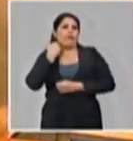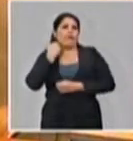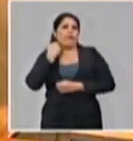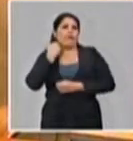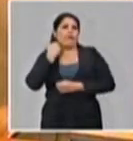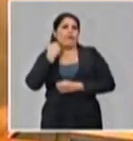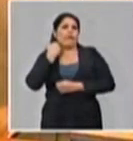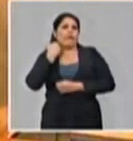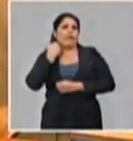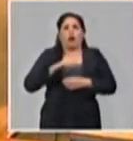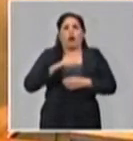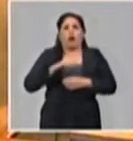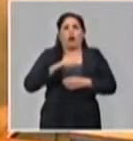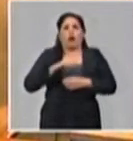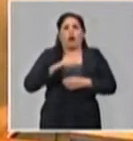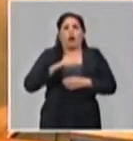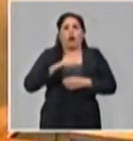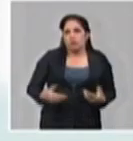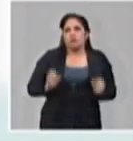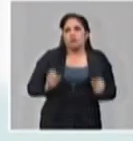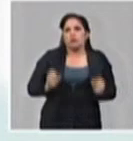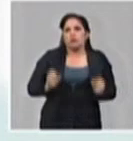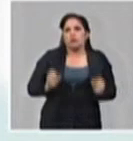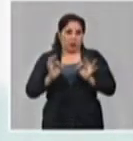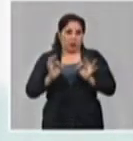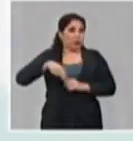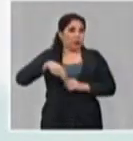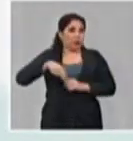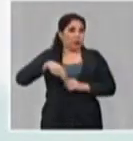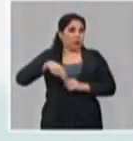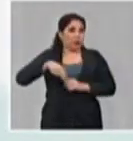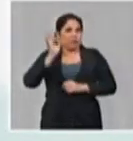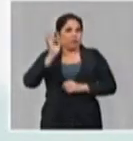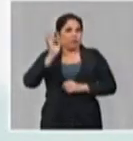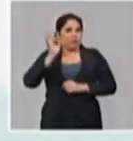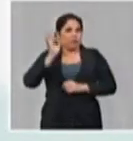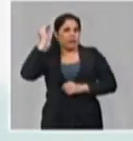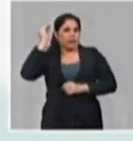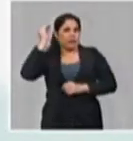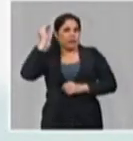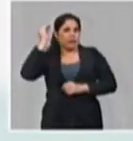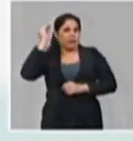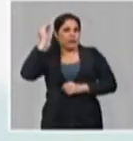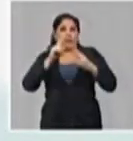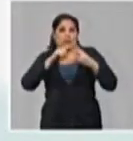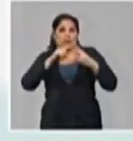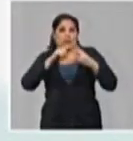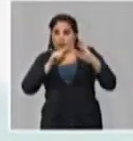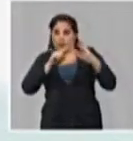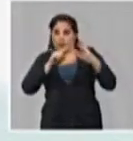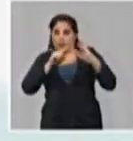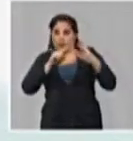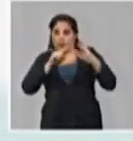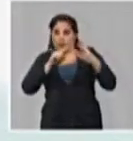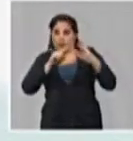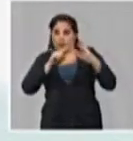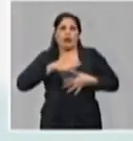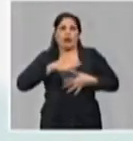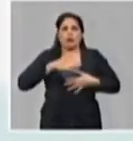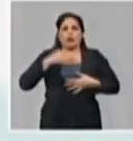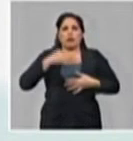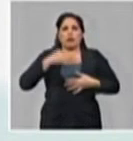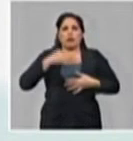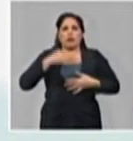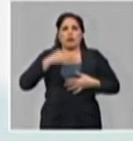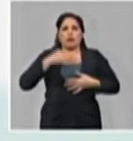tos seca, cansancio o fatiga. decir, todo el mundo coincide en que esta triada de síntomas es la más frecuente que se puede presentar